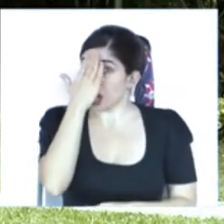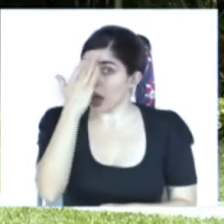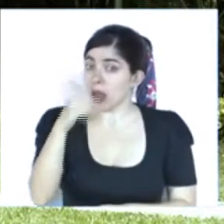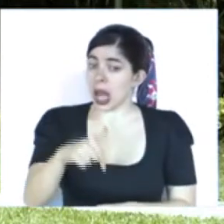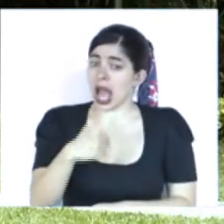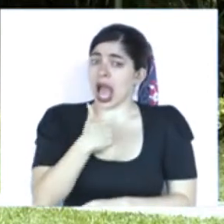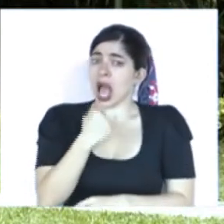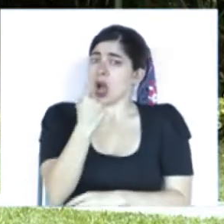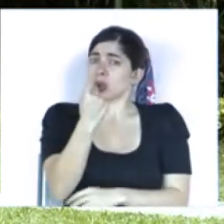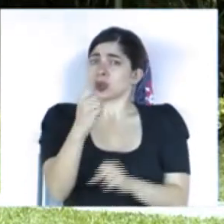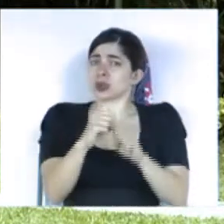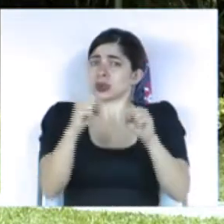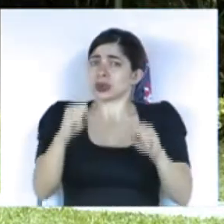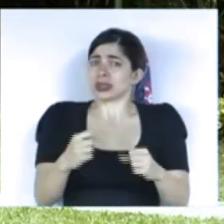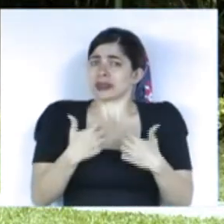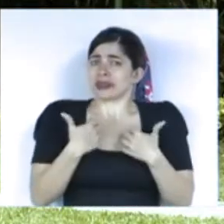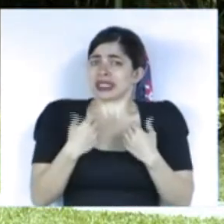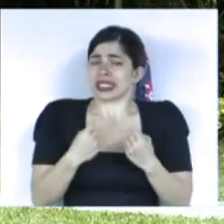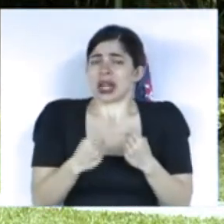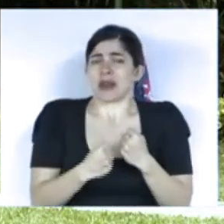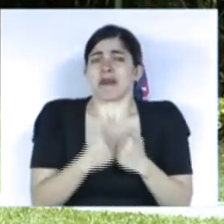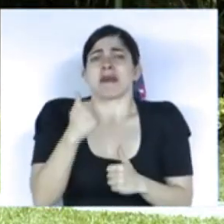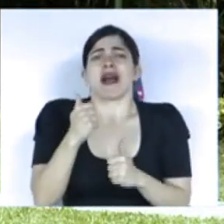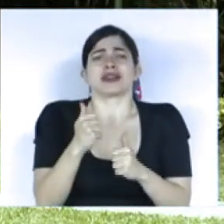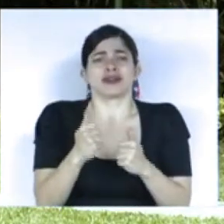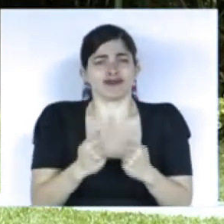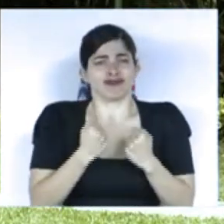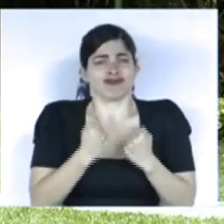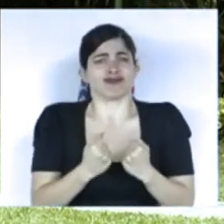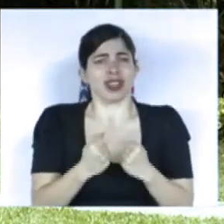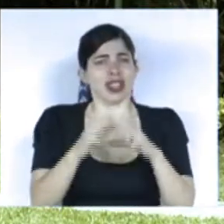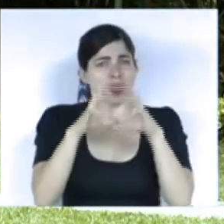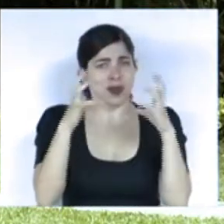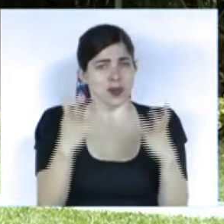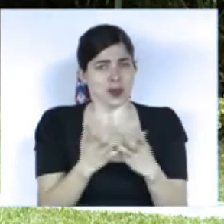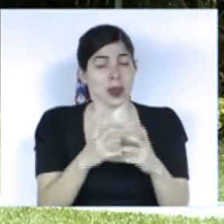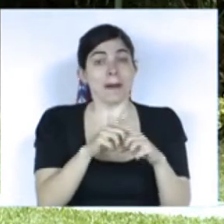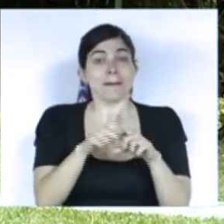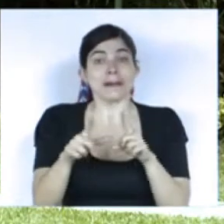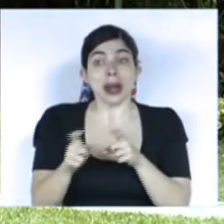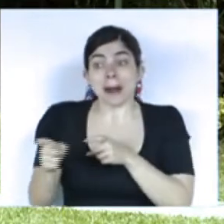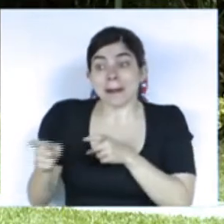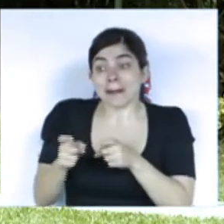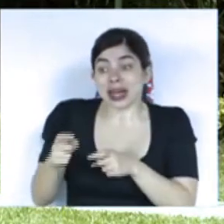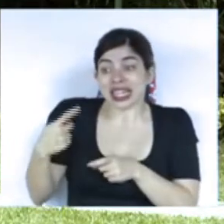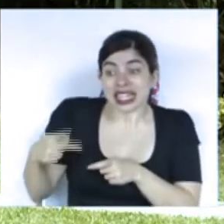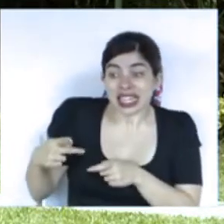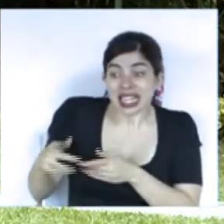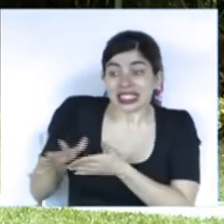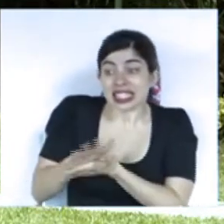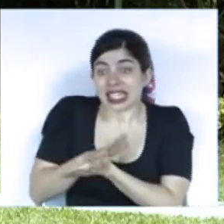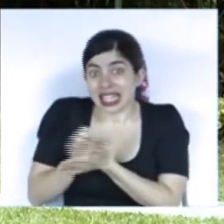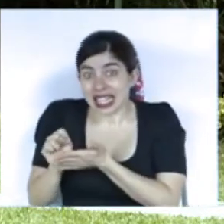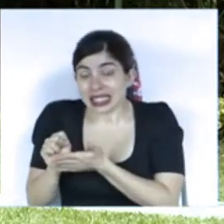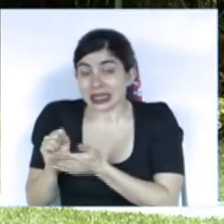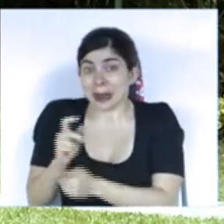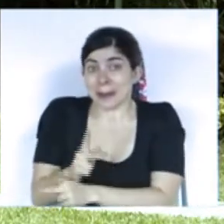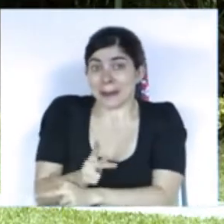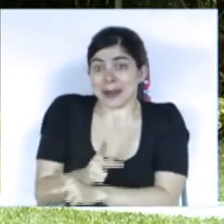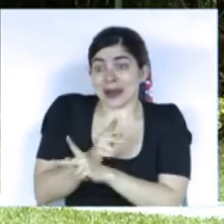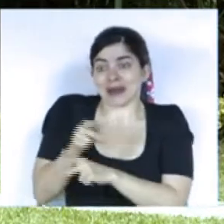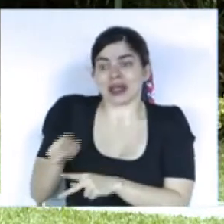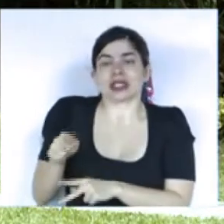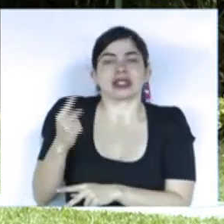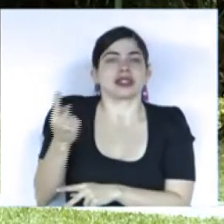sistemas de salud pública más robustos del mundo, pero también en materia de gestión de riesgo a desastres la prevención ha sido